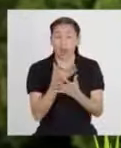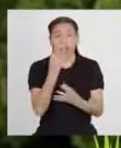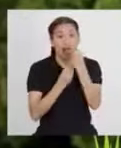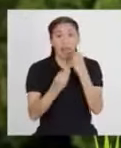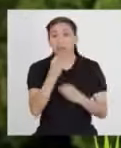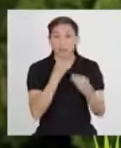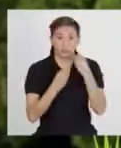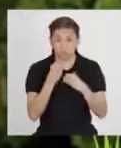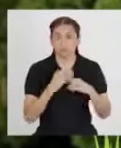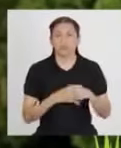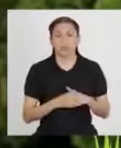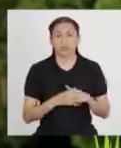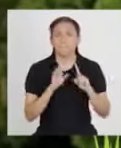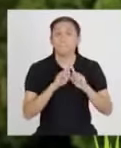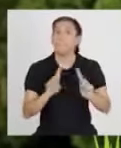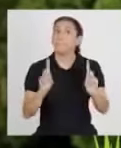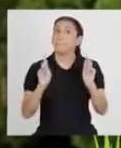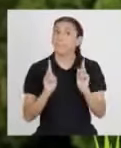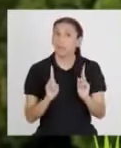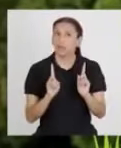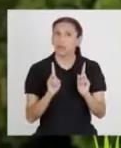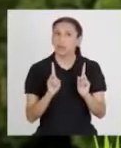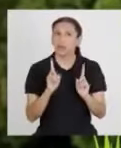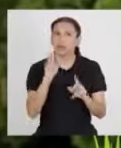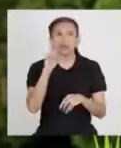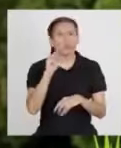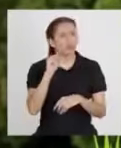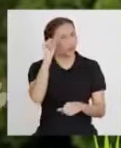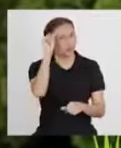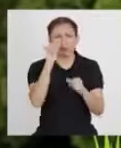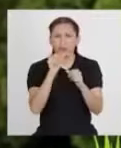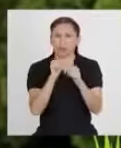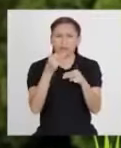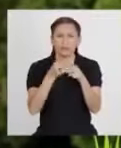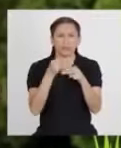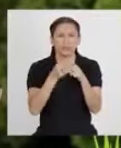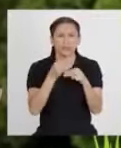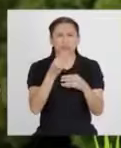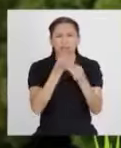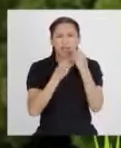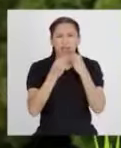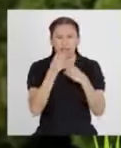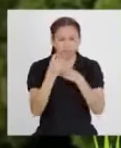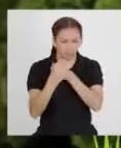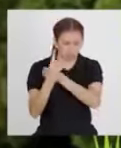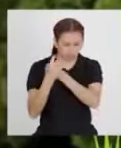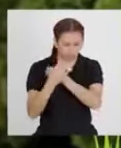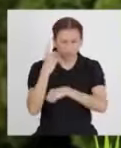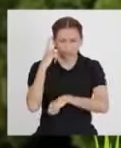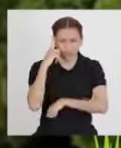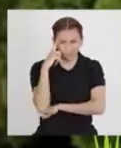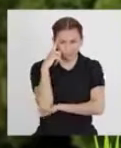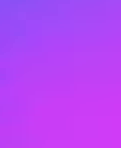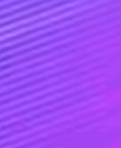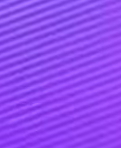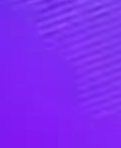alimentación. Pero no recuerdo los alimentos que recomendaban.